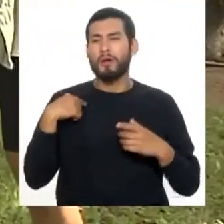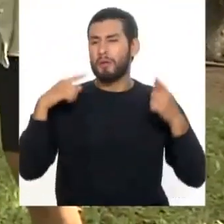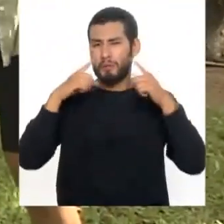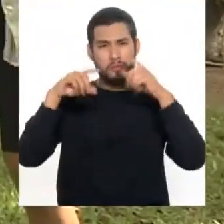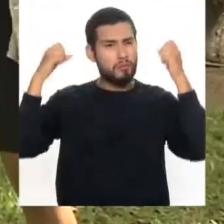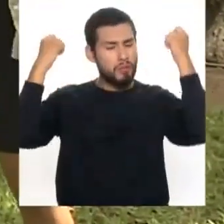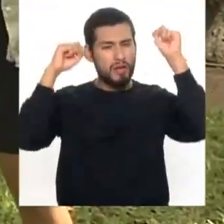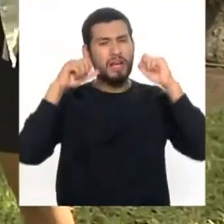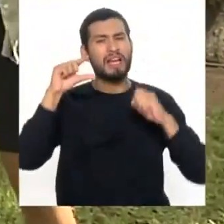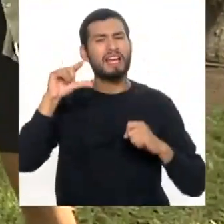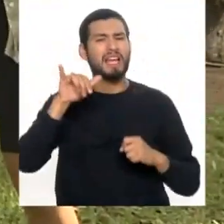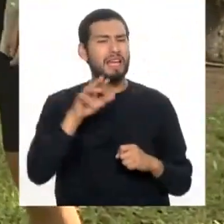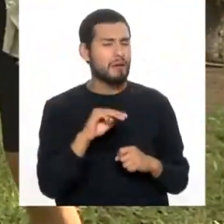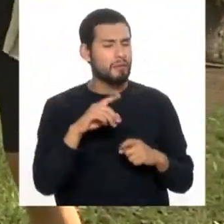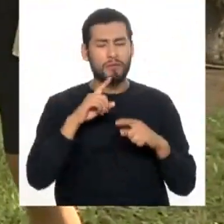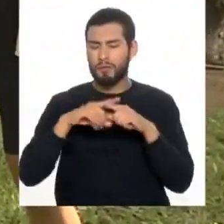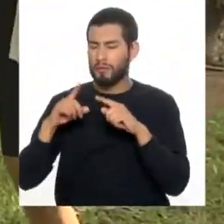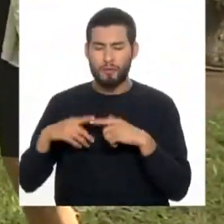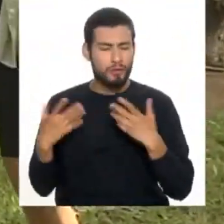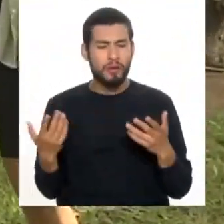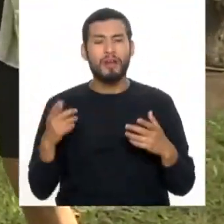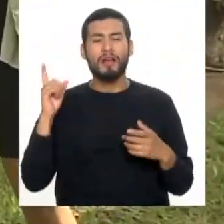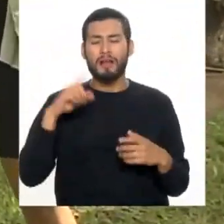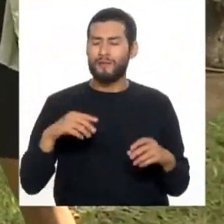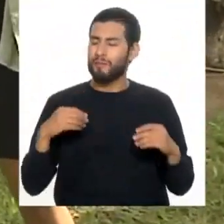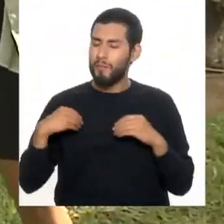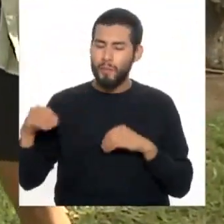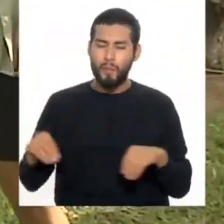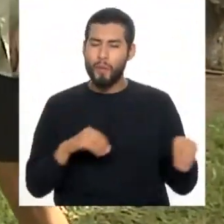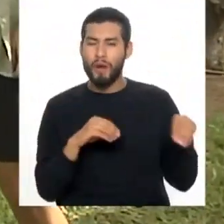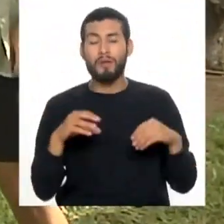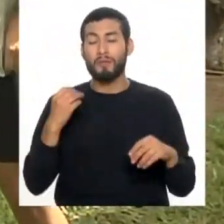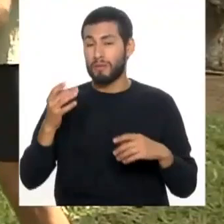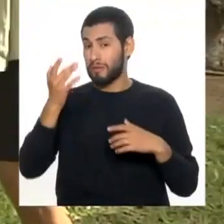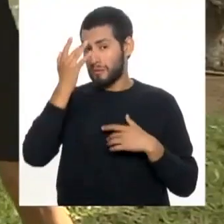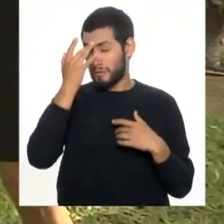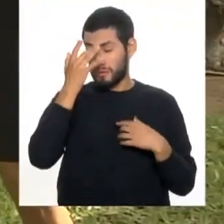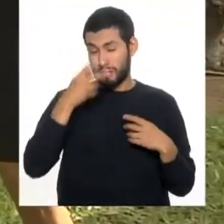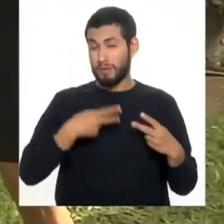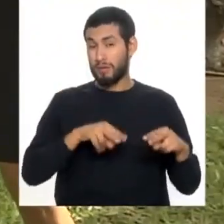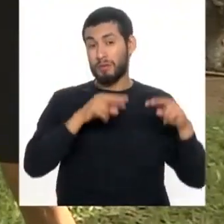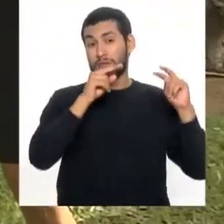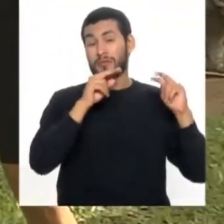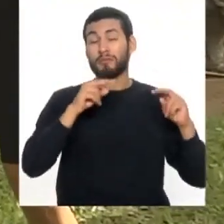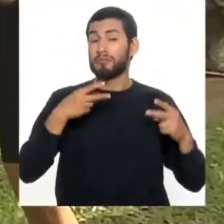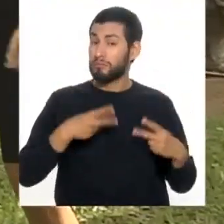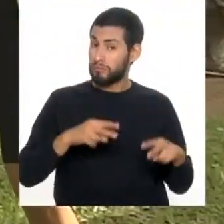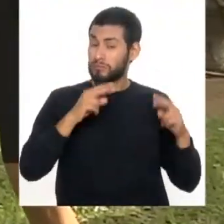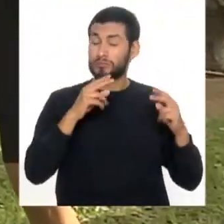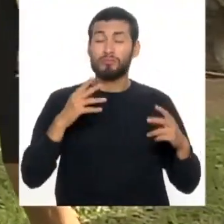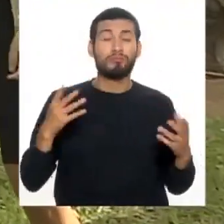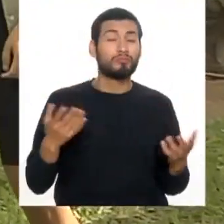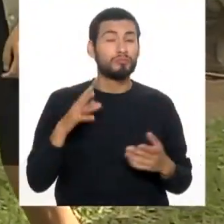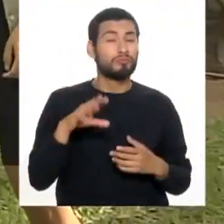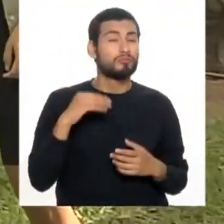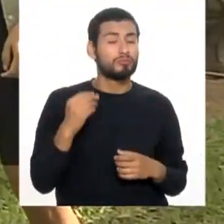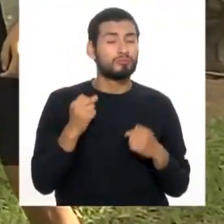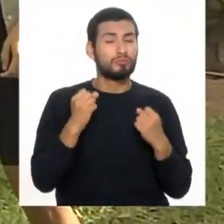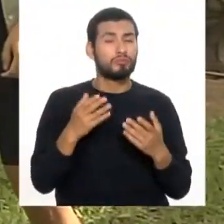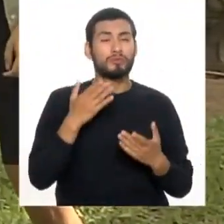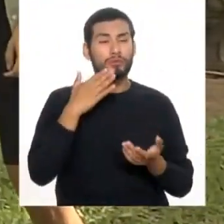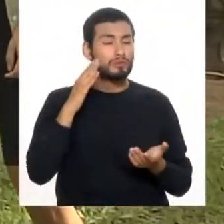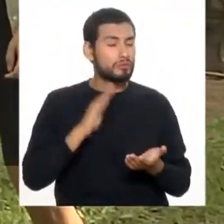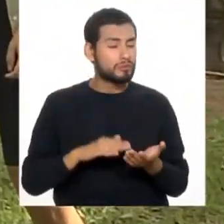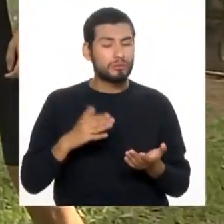cómodo. Así es. La cosa es que hay que estar en movimiento porque estas patologías van a aumento. Van a aumento porque hay muchos malos